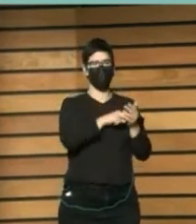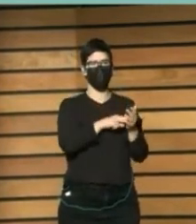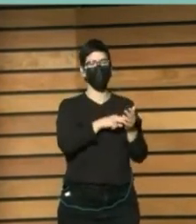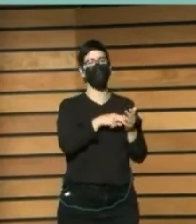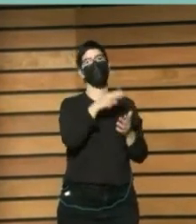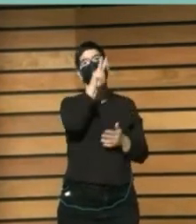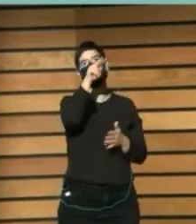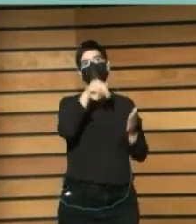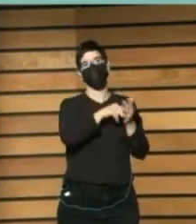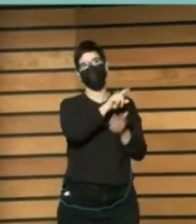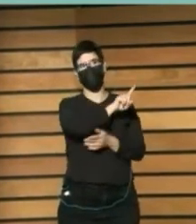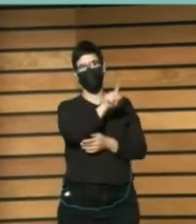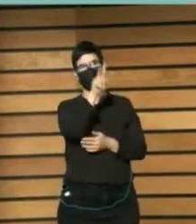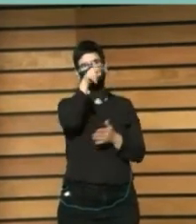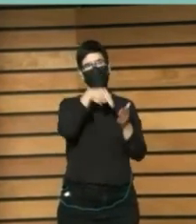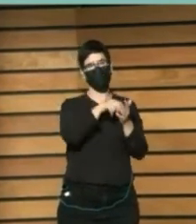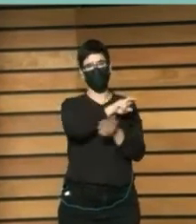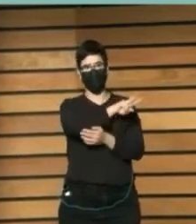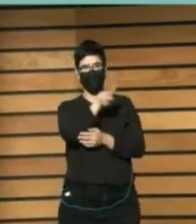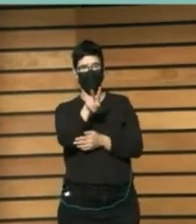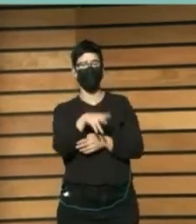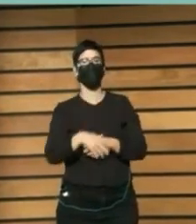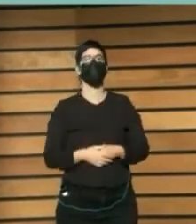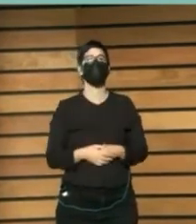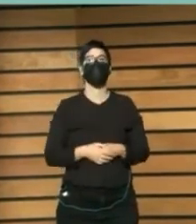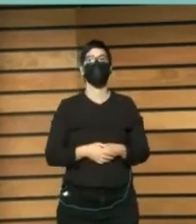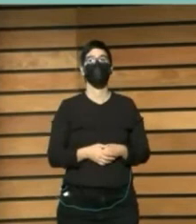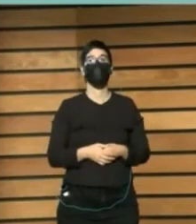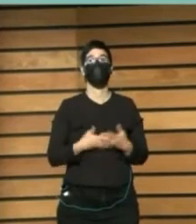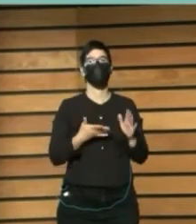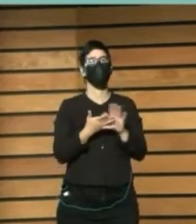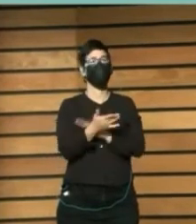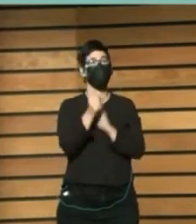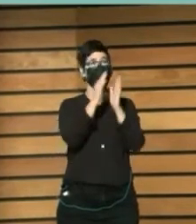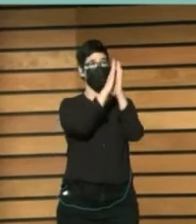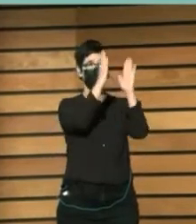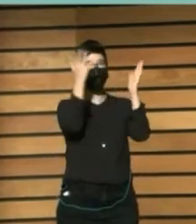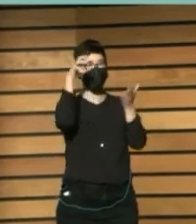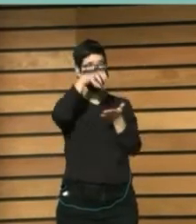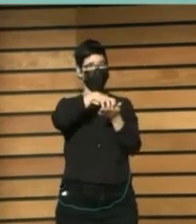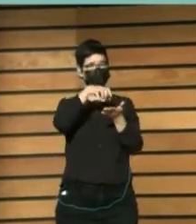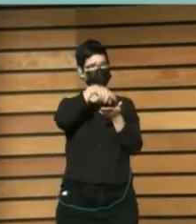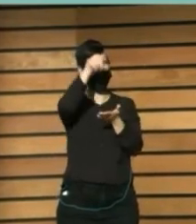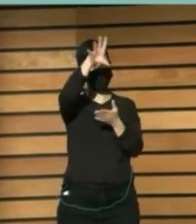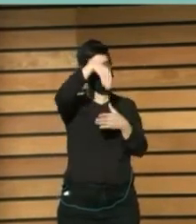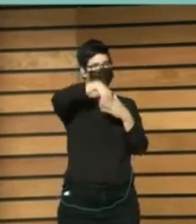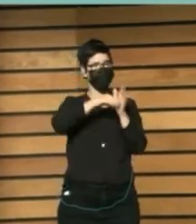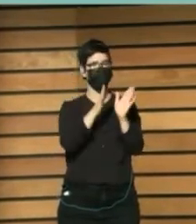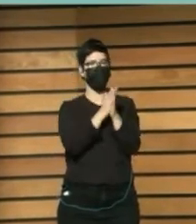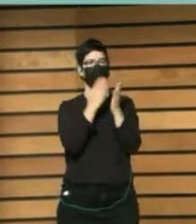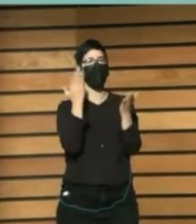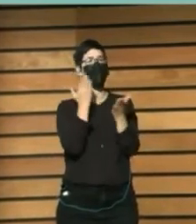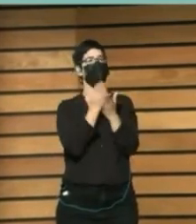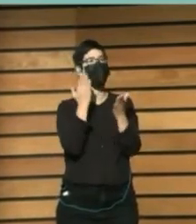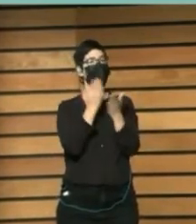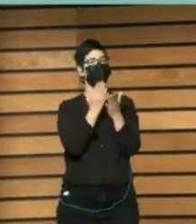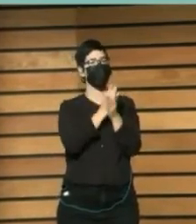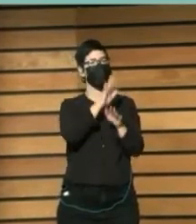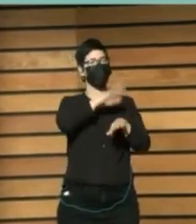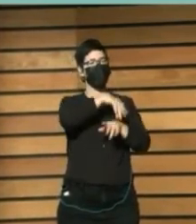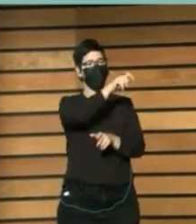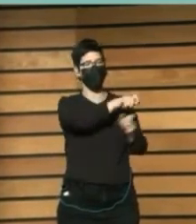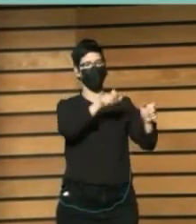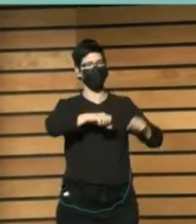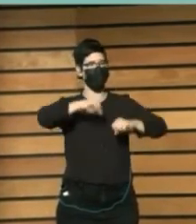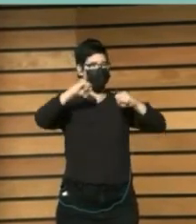En esa biblioteca Tenían una clase Para las personas De la tercera edad